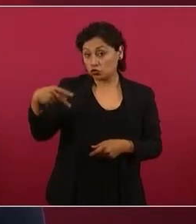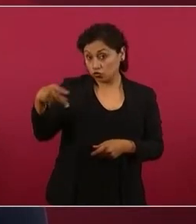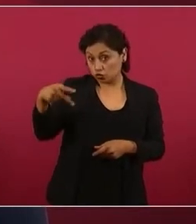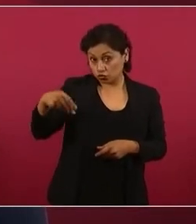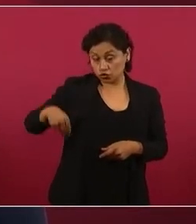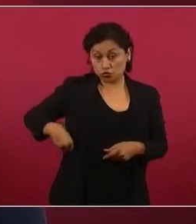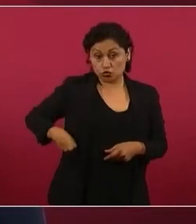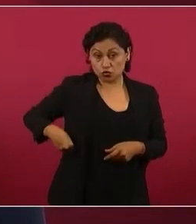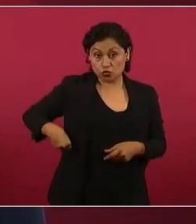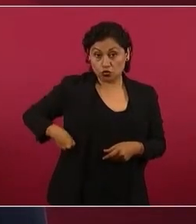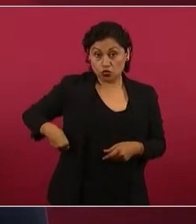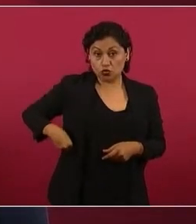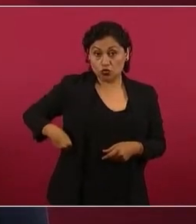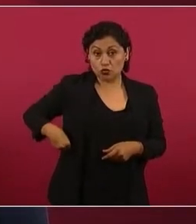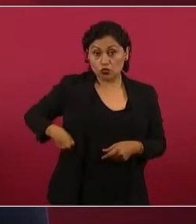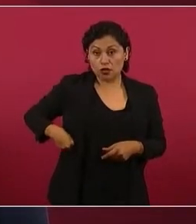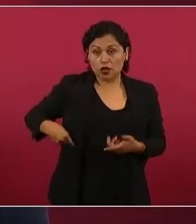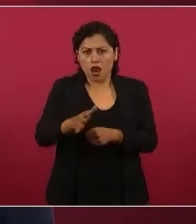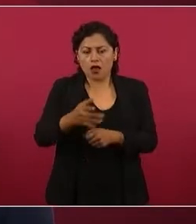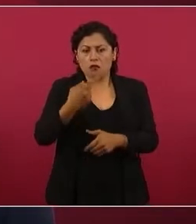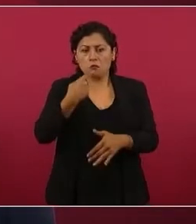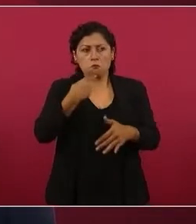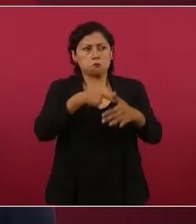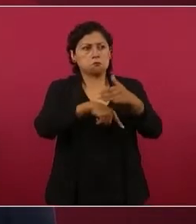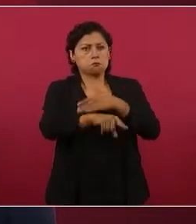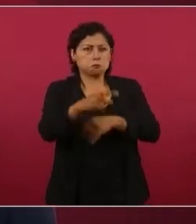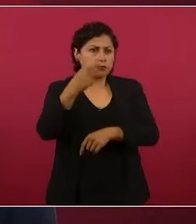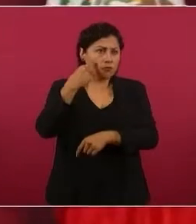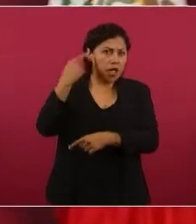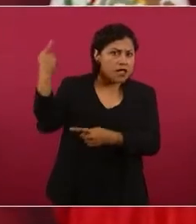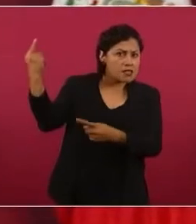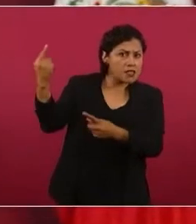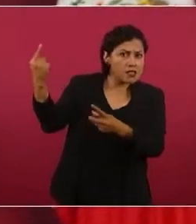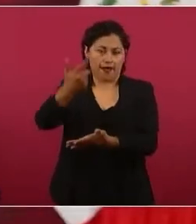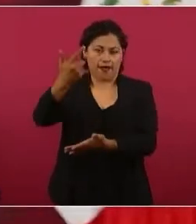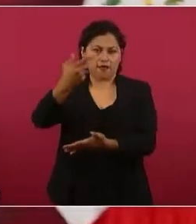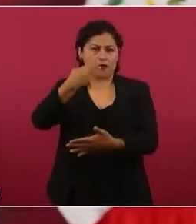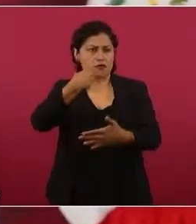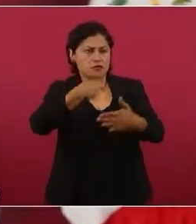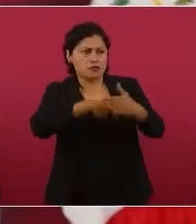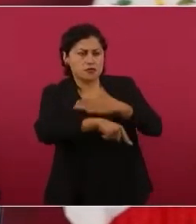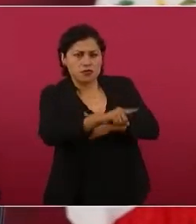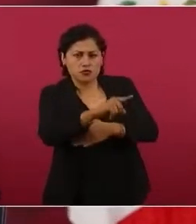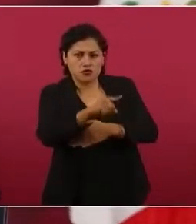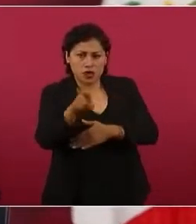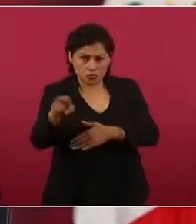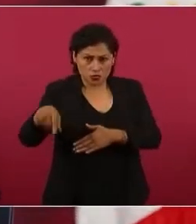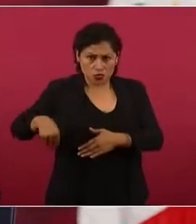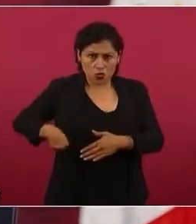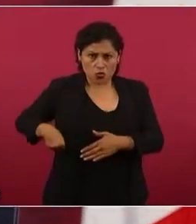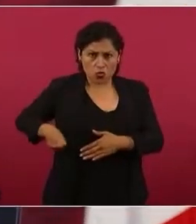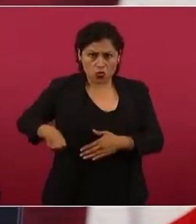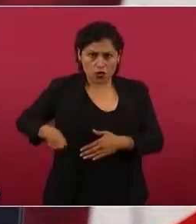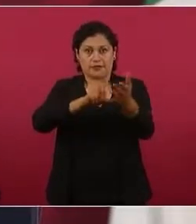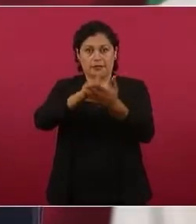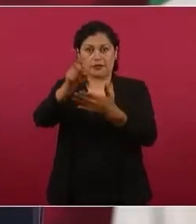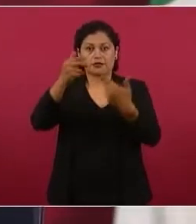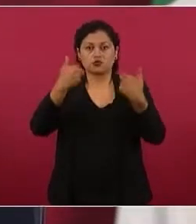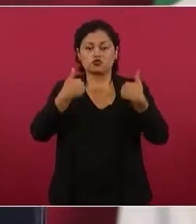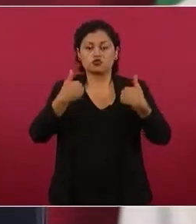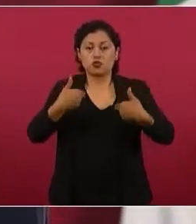comillas, fue denunciar violaciones graves de derechos humanos en el mundo.